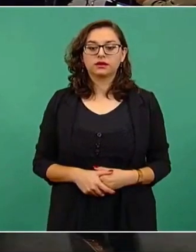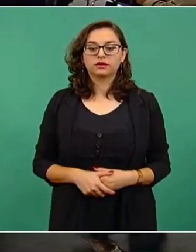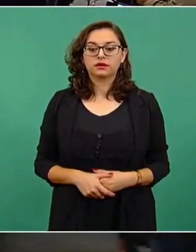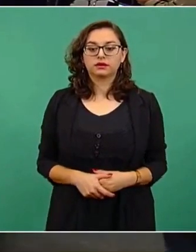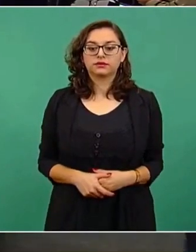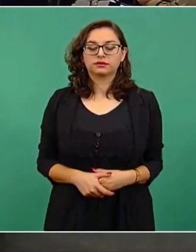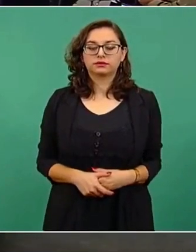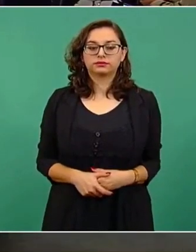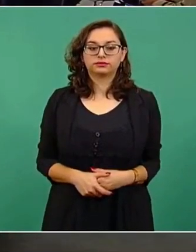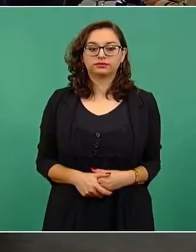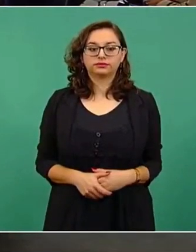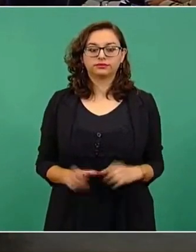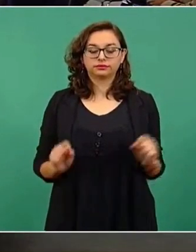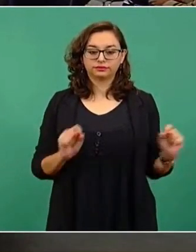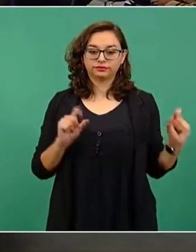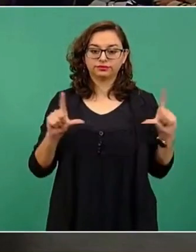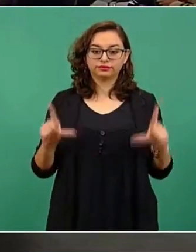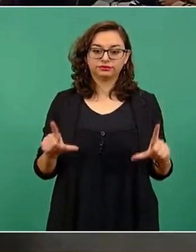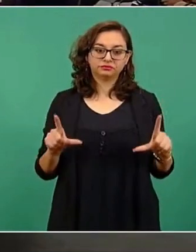A ver si no hay otra.